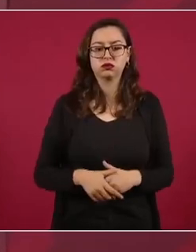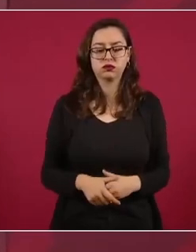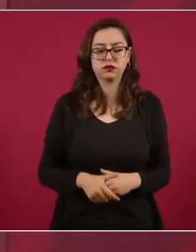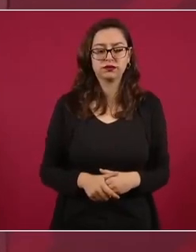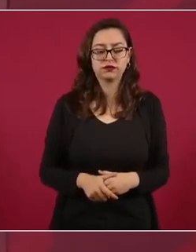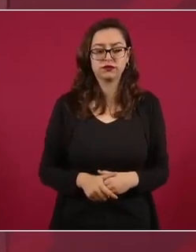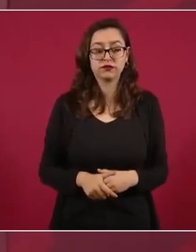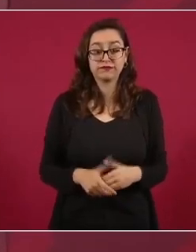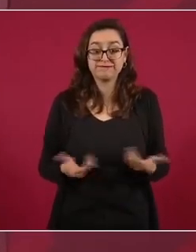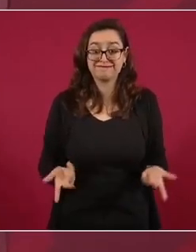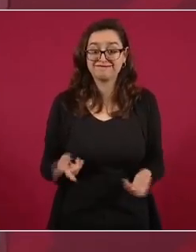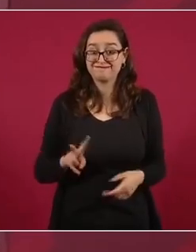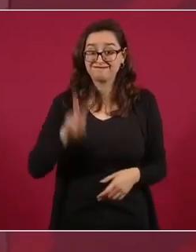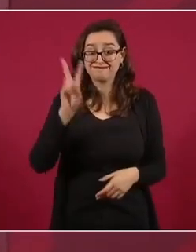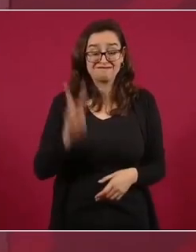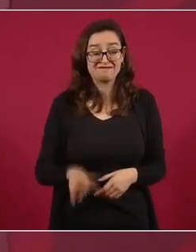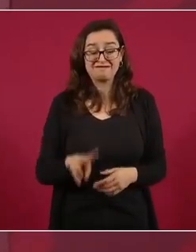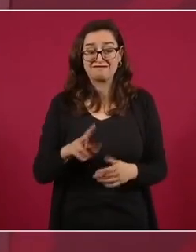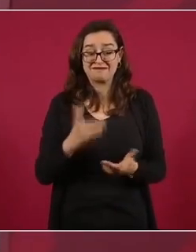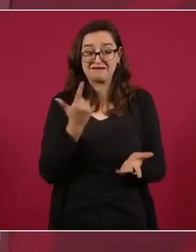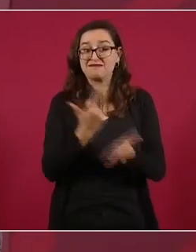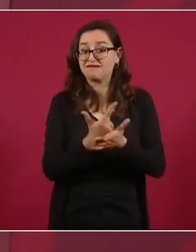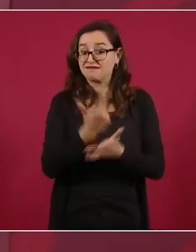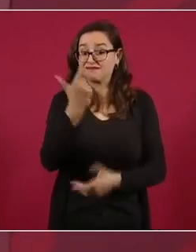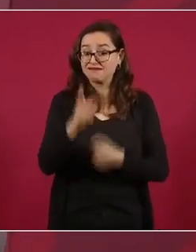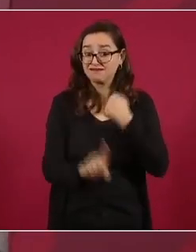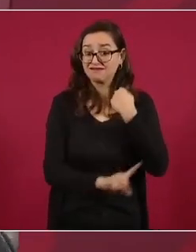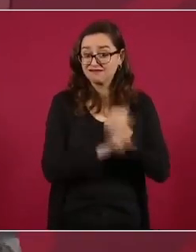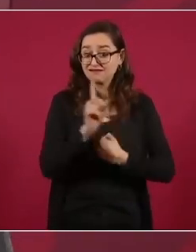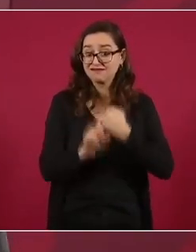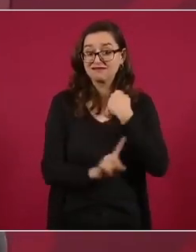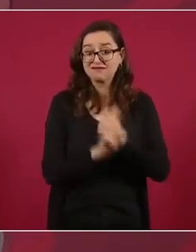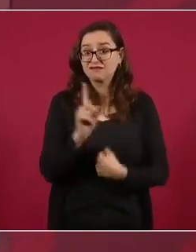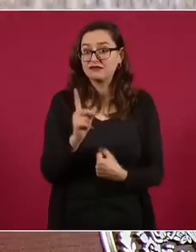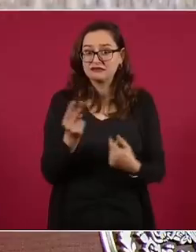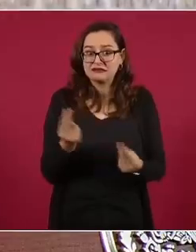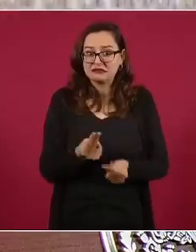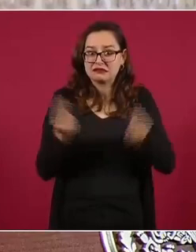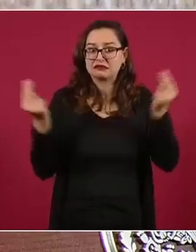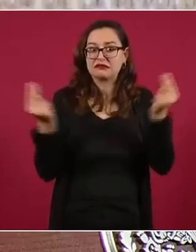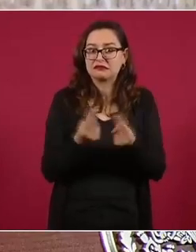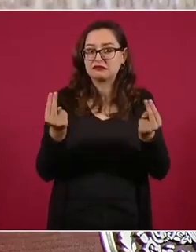lo necesitamos para garantizar la paz.